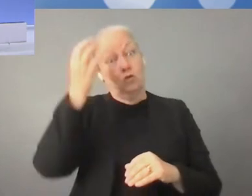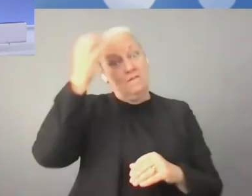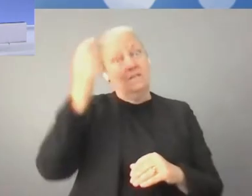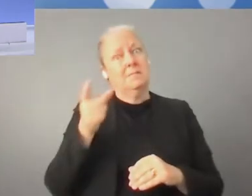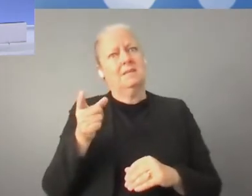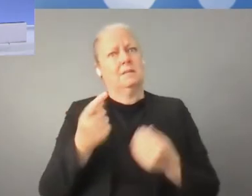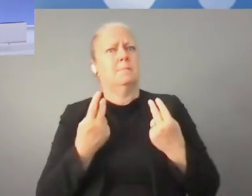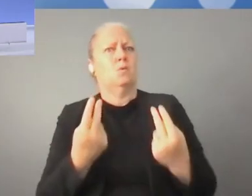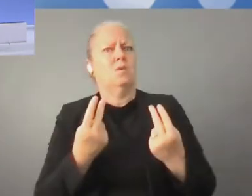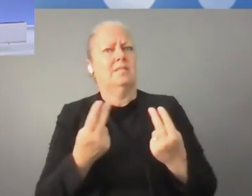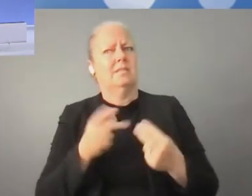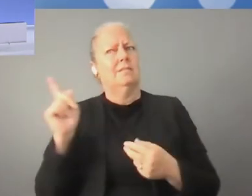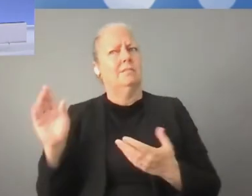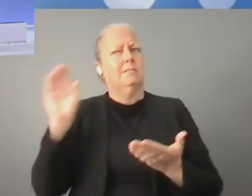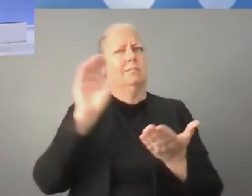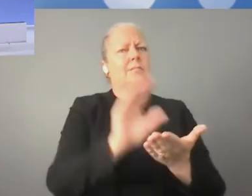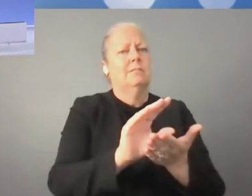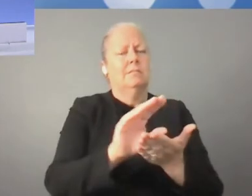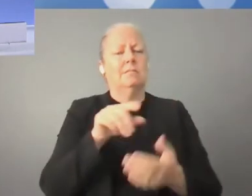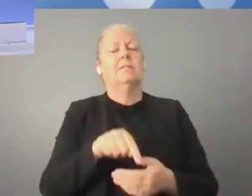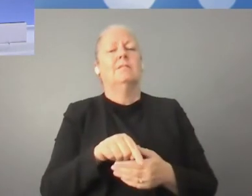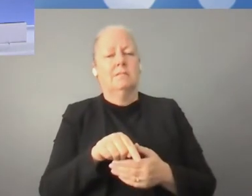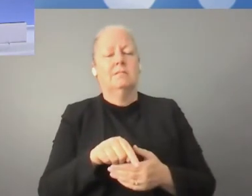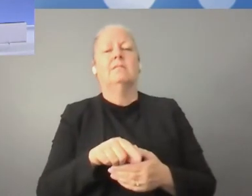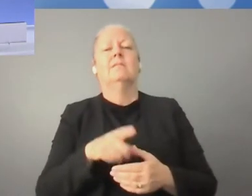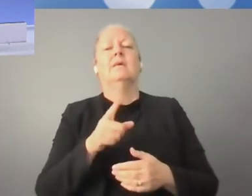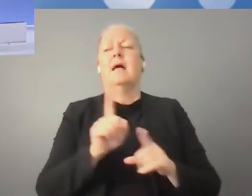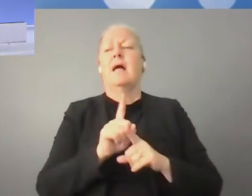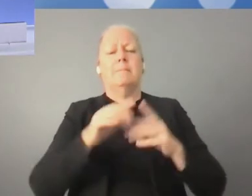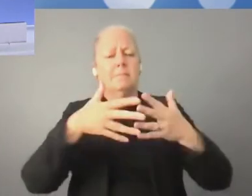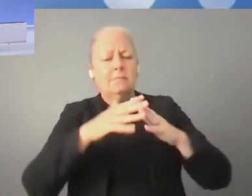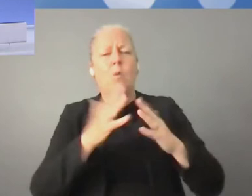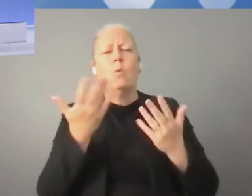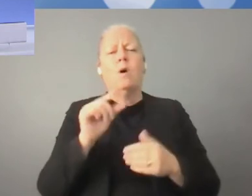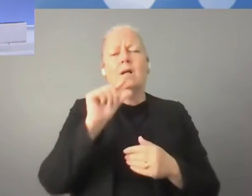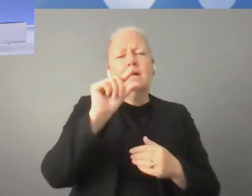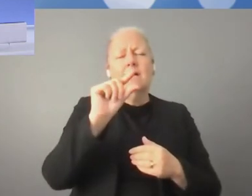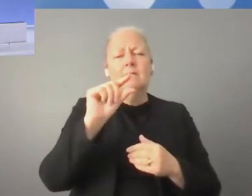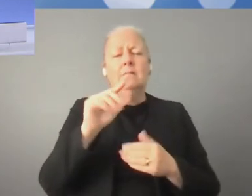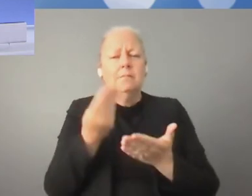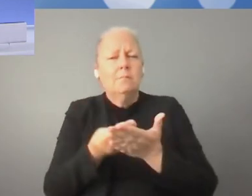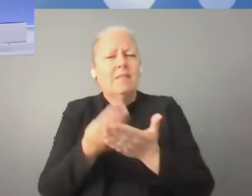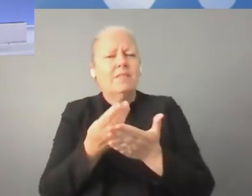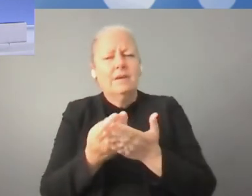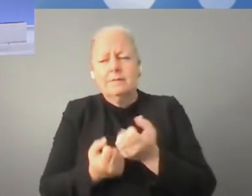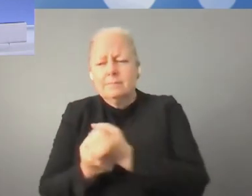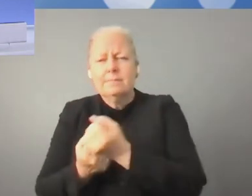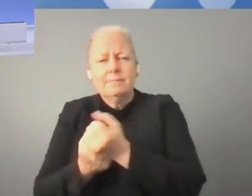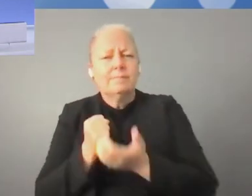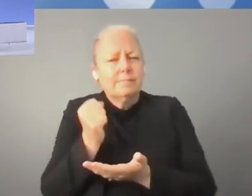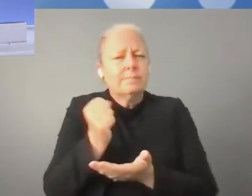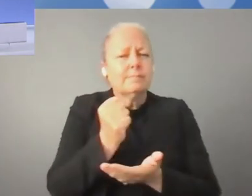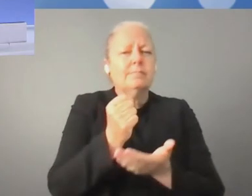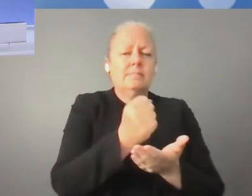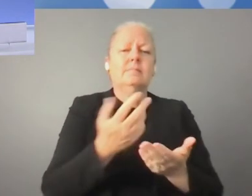en este modelo de venture capital es dinero que viene del presupuesto de Estado. Así que es un